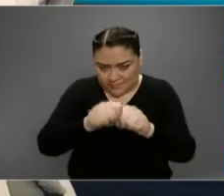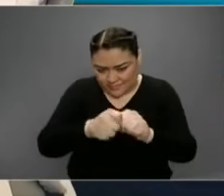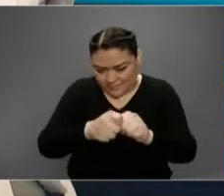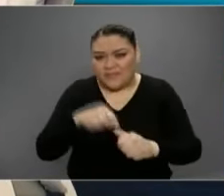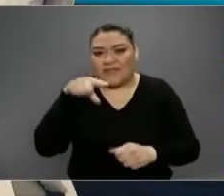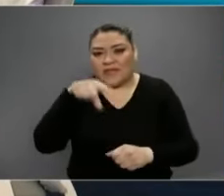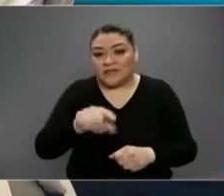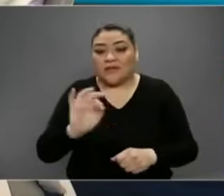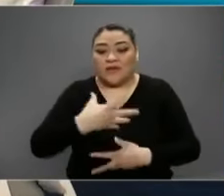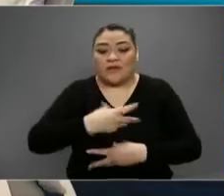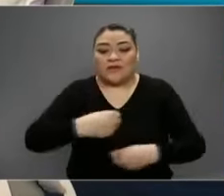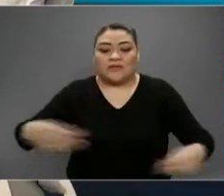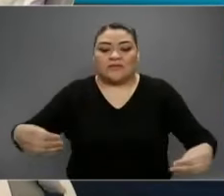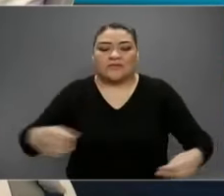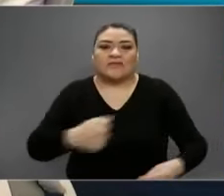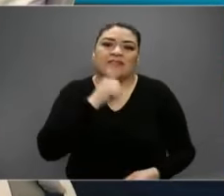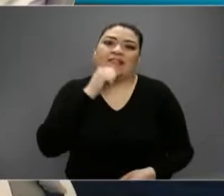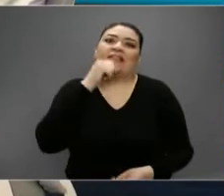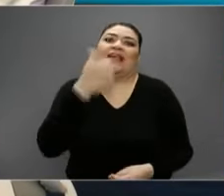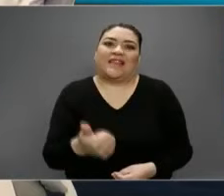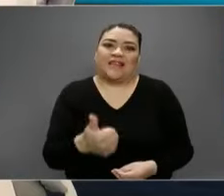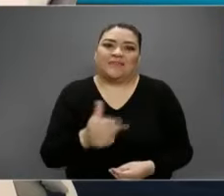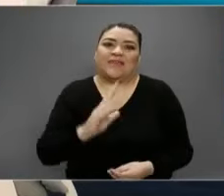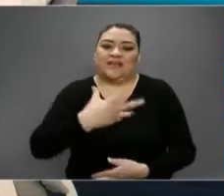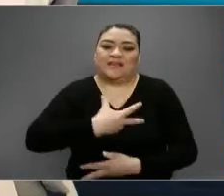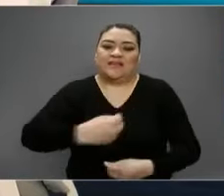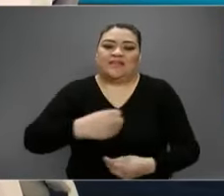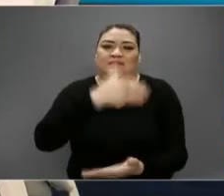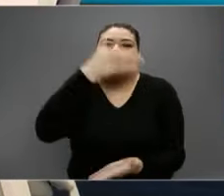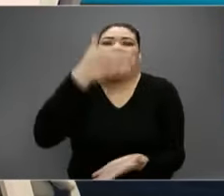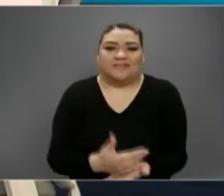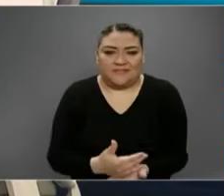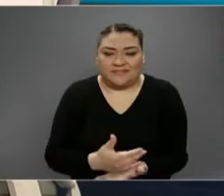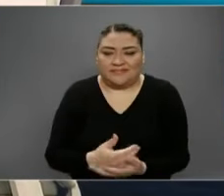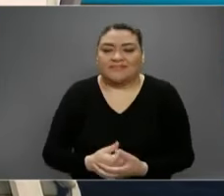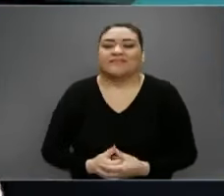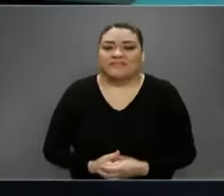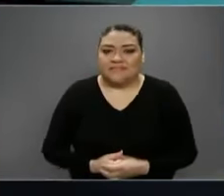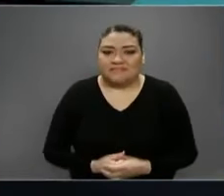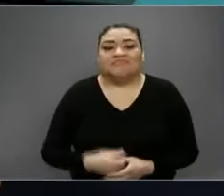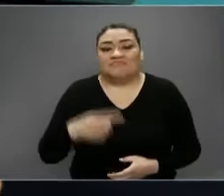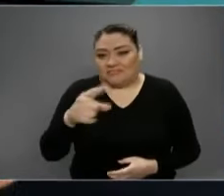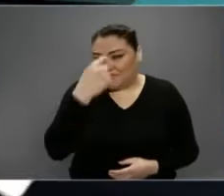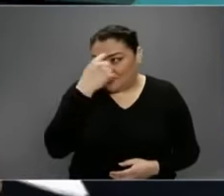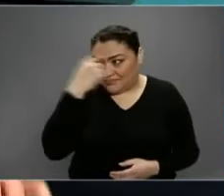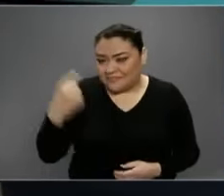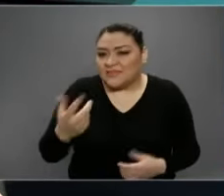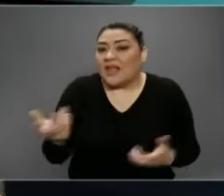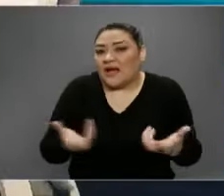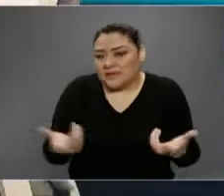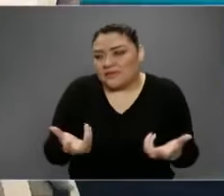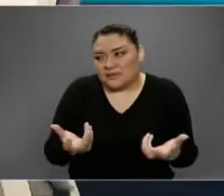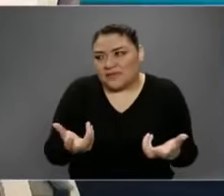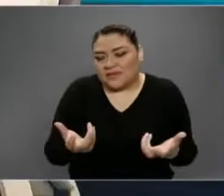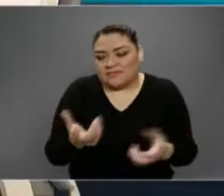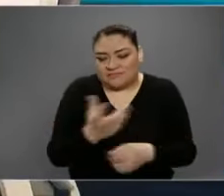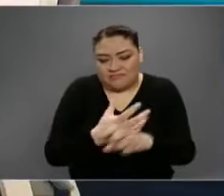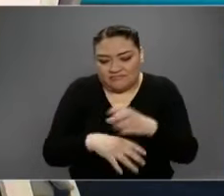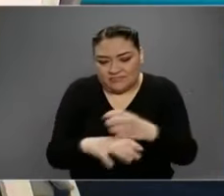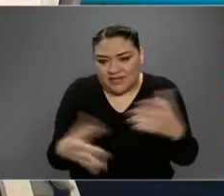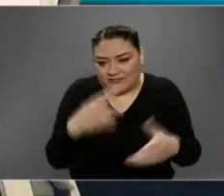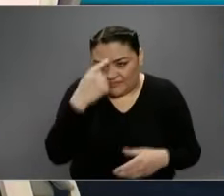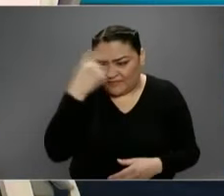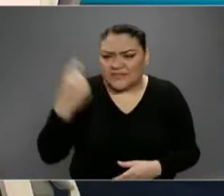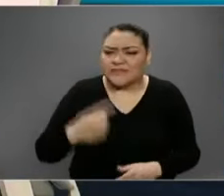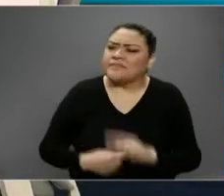Nada de esto hubiera sucedido. Ahí se corta la cadena de transmisión. Entonces, al final hay cosas muy simples que hacer. Totalmente. Hay cosas muy